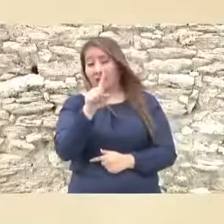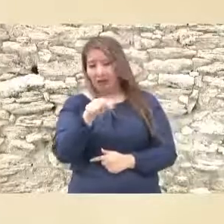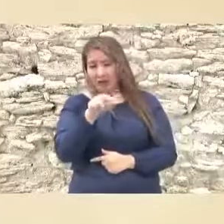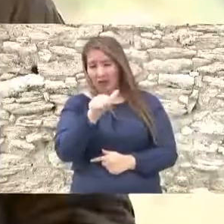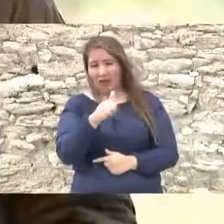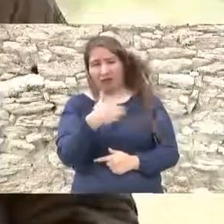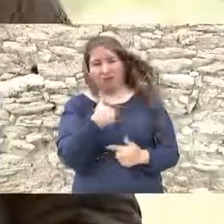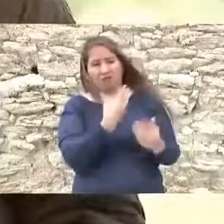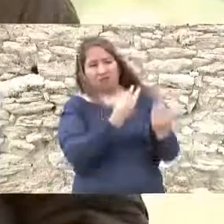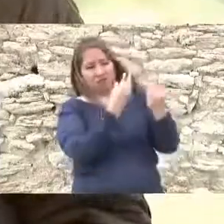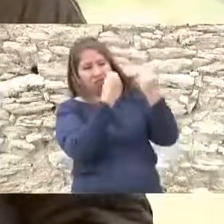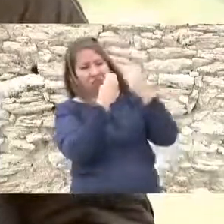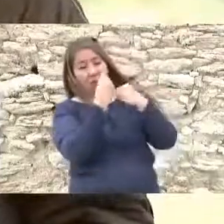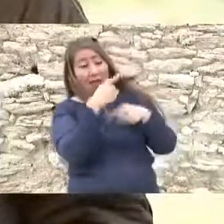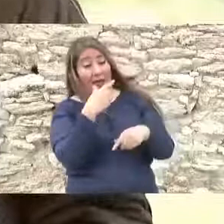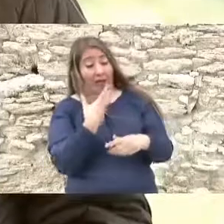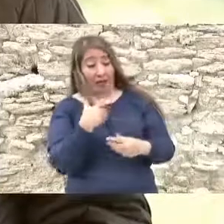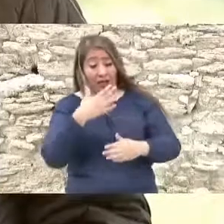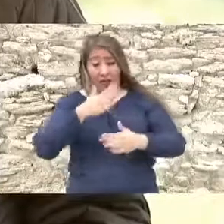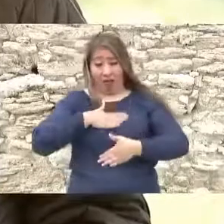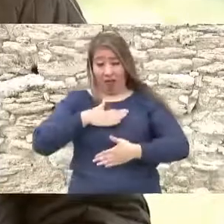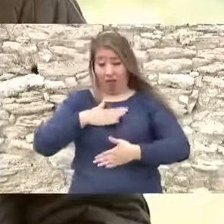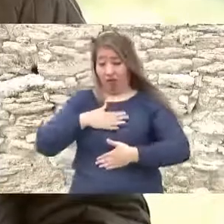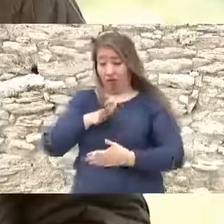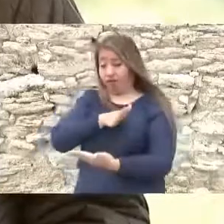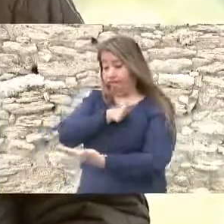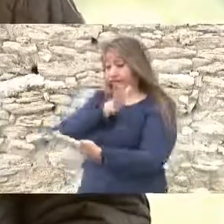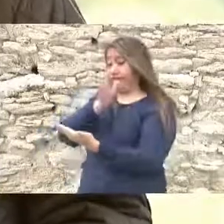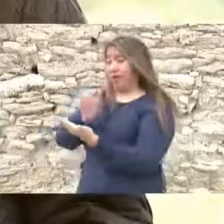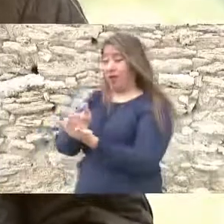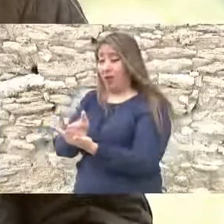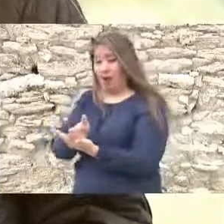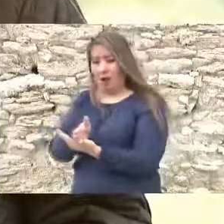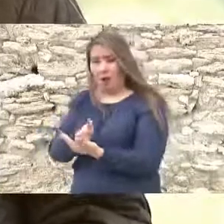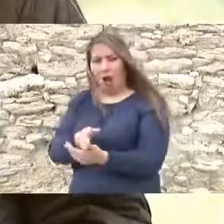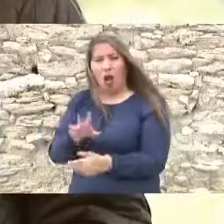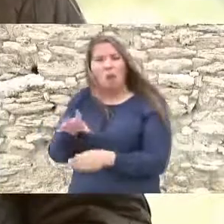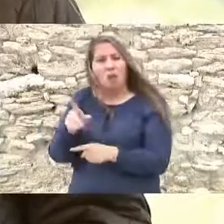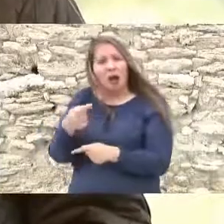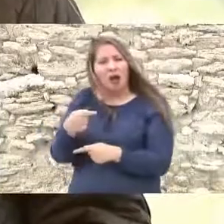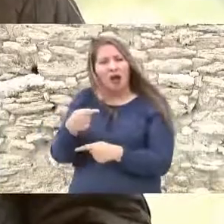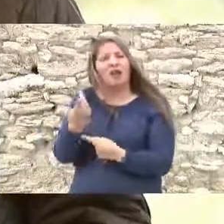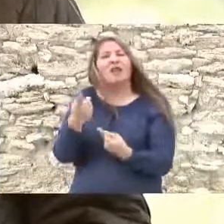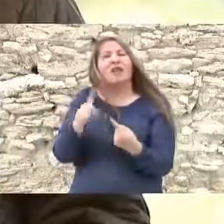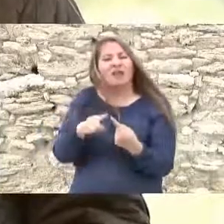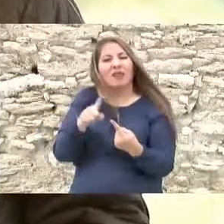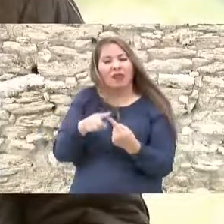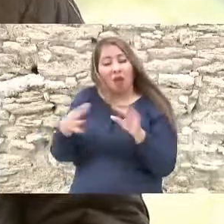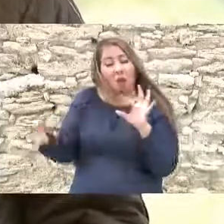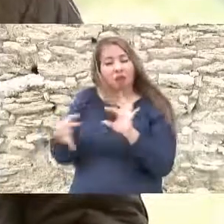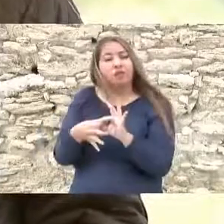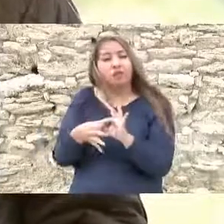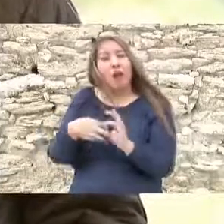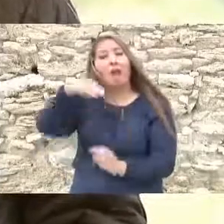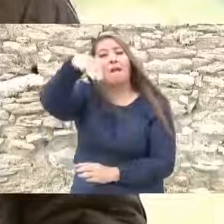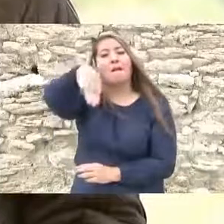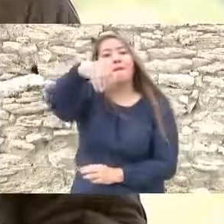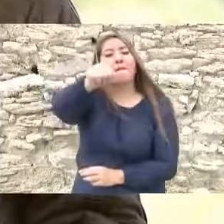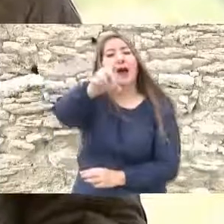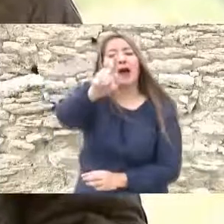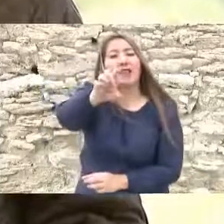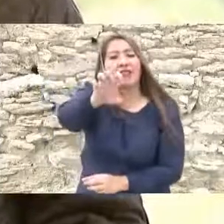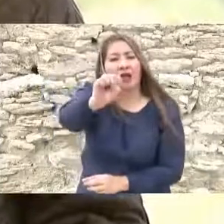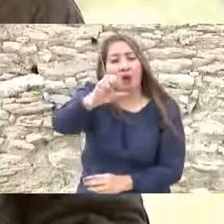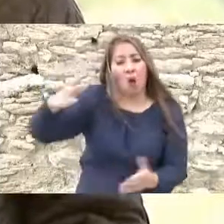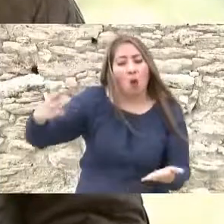él se incorpora al movimiento maderista cuando se triunfa en